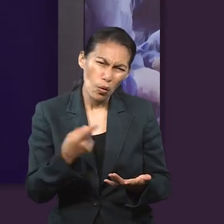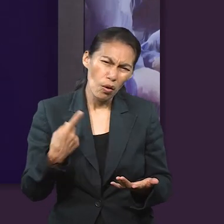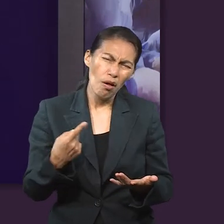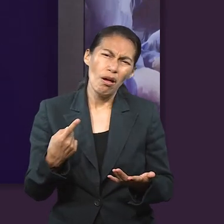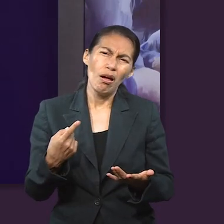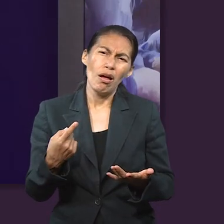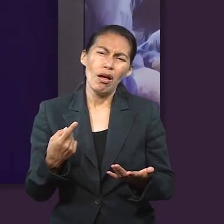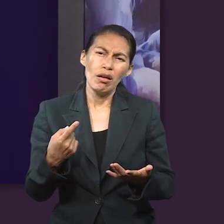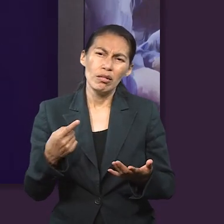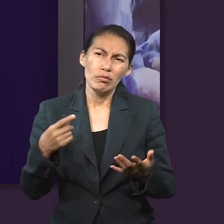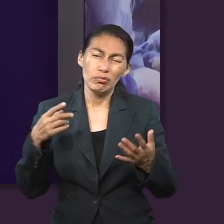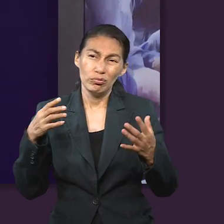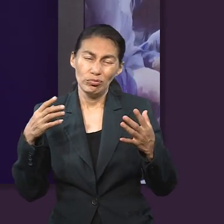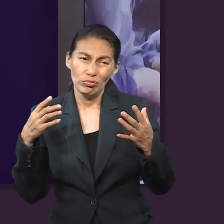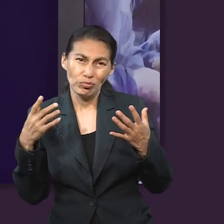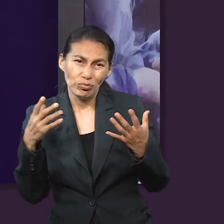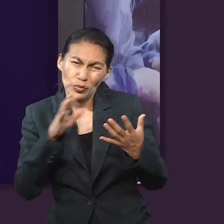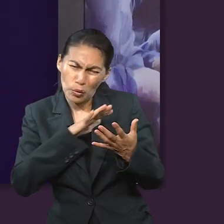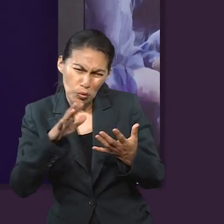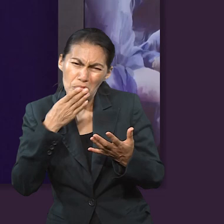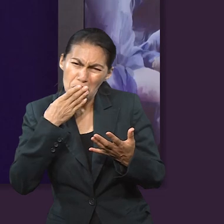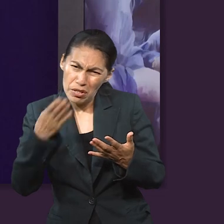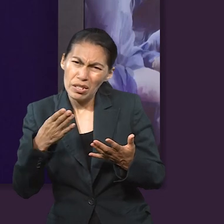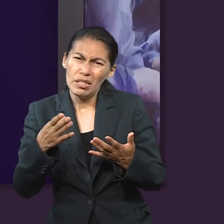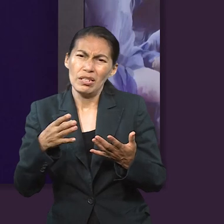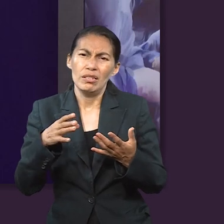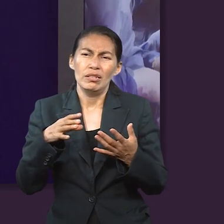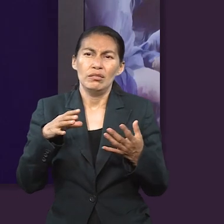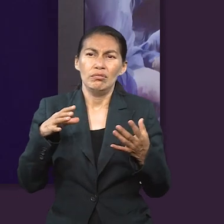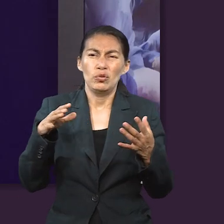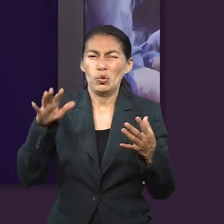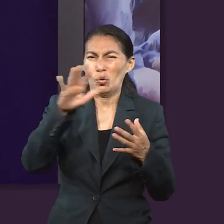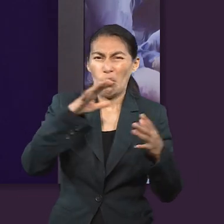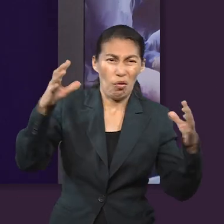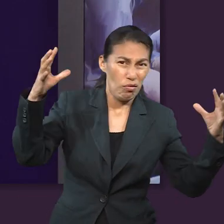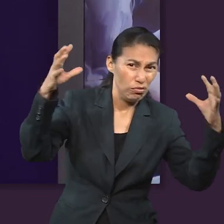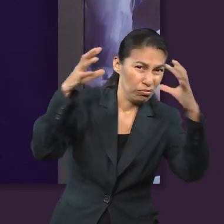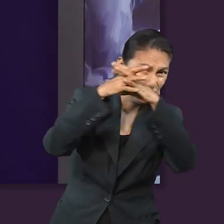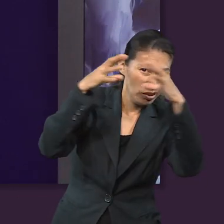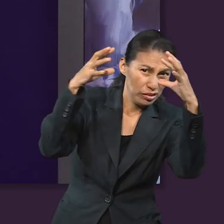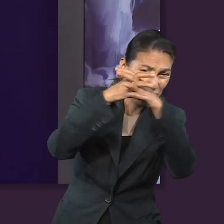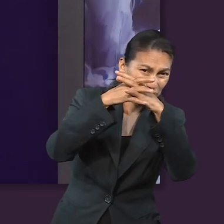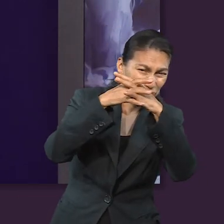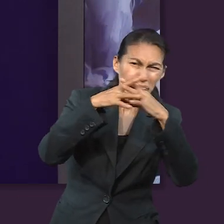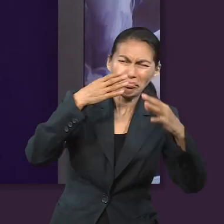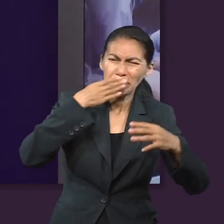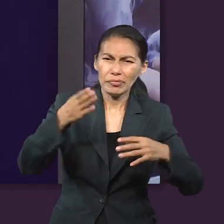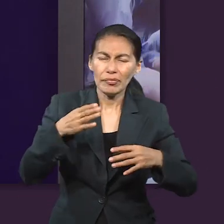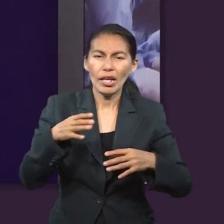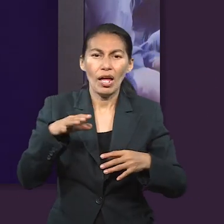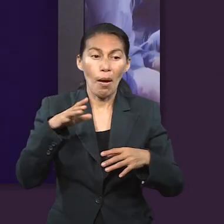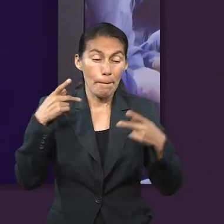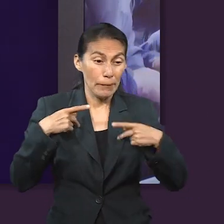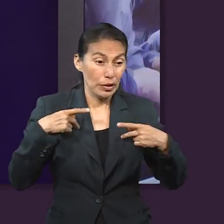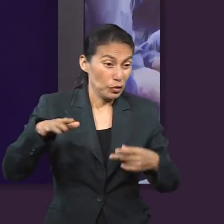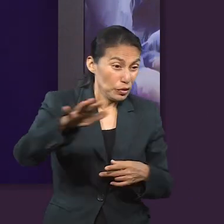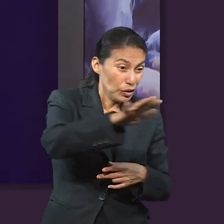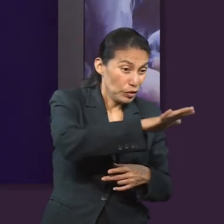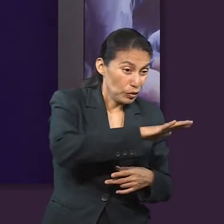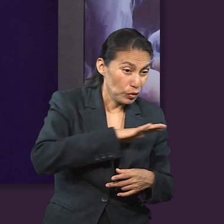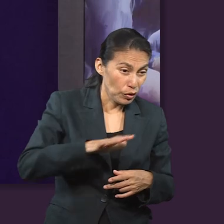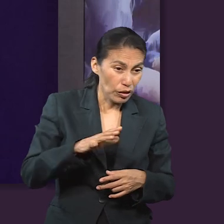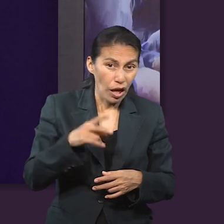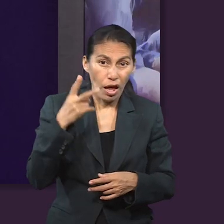al final de cuentas, creo que el gran conflicto se va a resolver y va a colocar a todas las personas del mundo en solamente dos